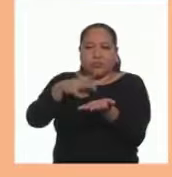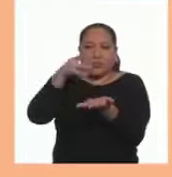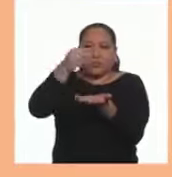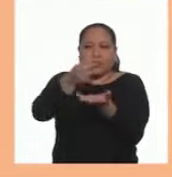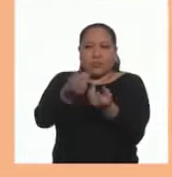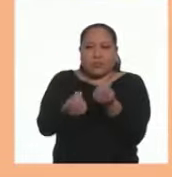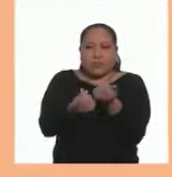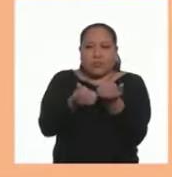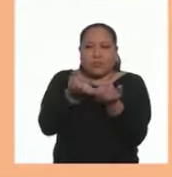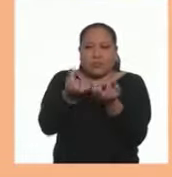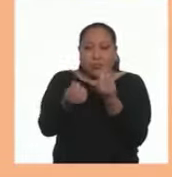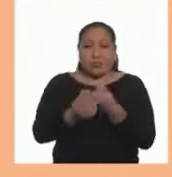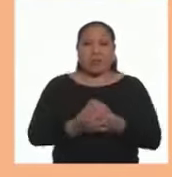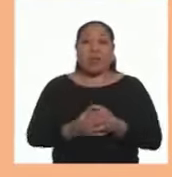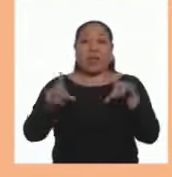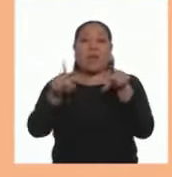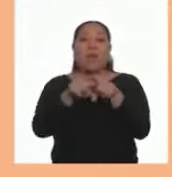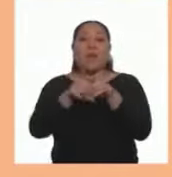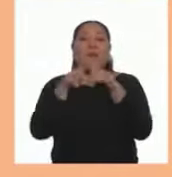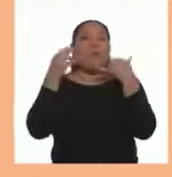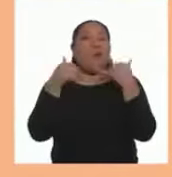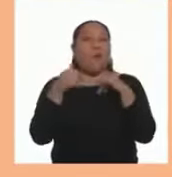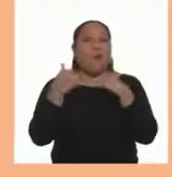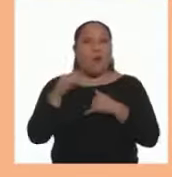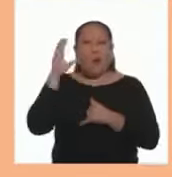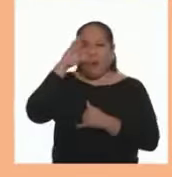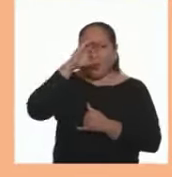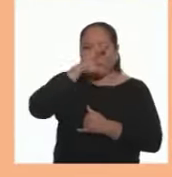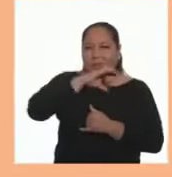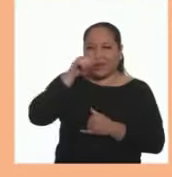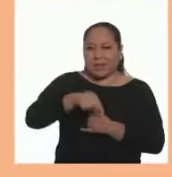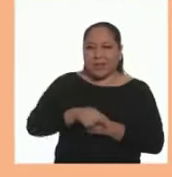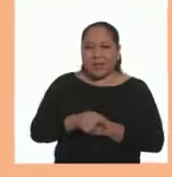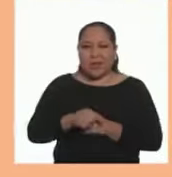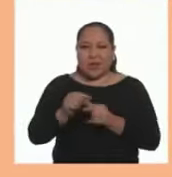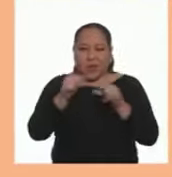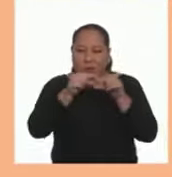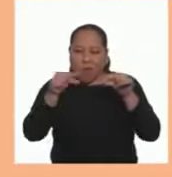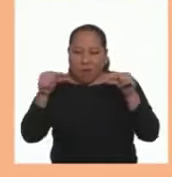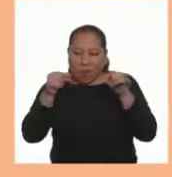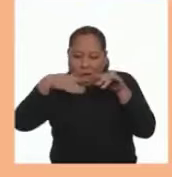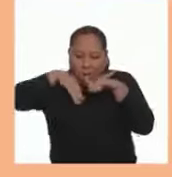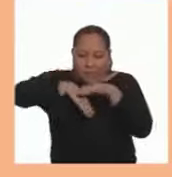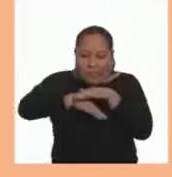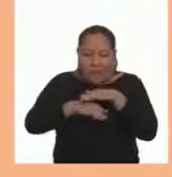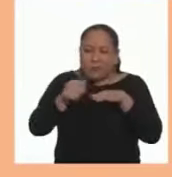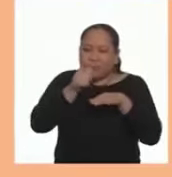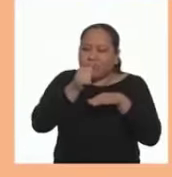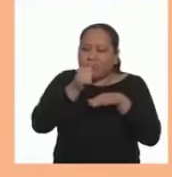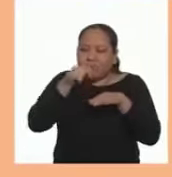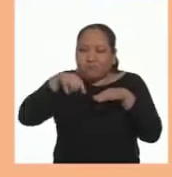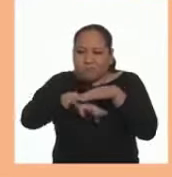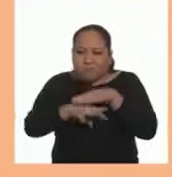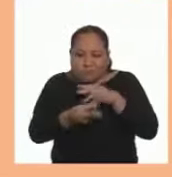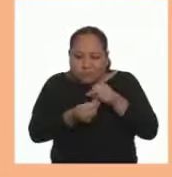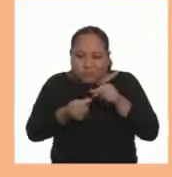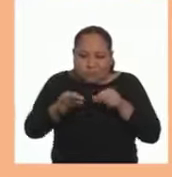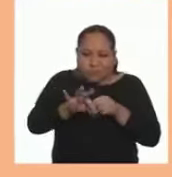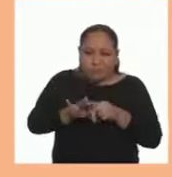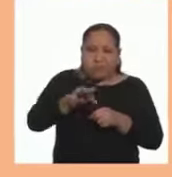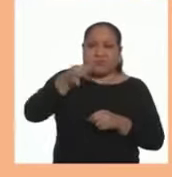poco En sus manos También puede jugar Buscando una canela Entera